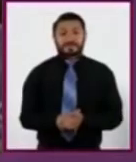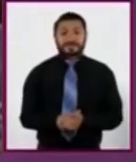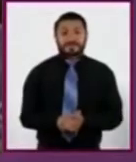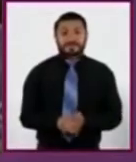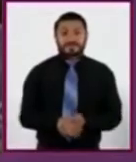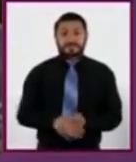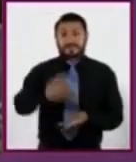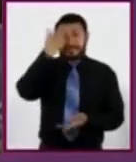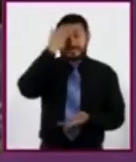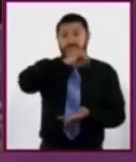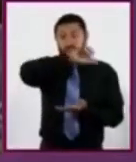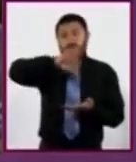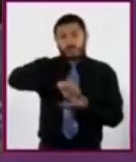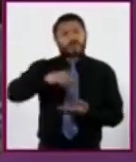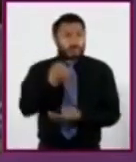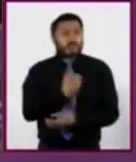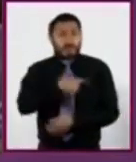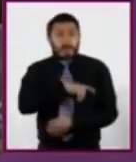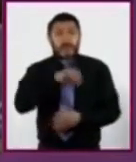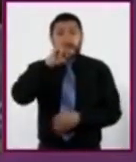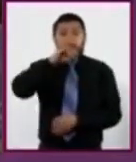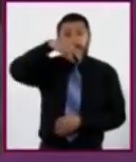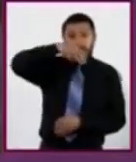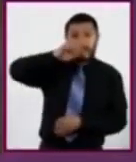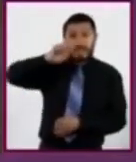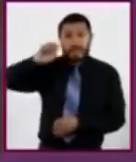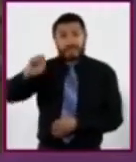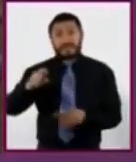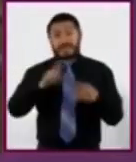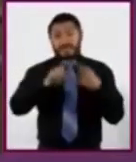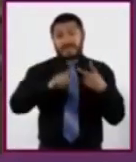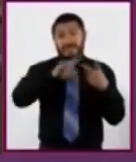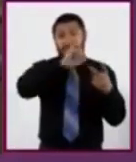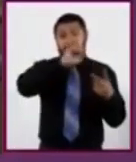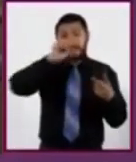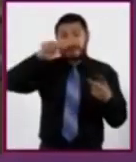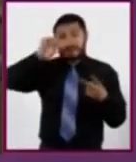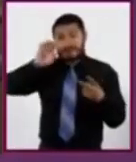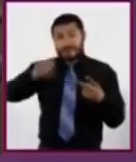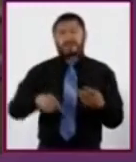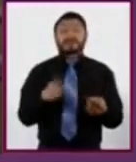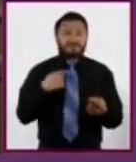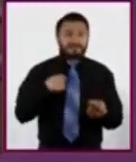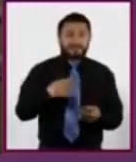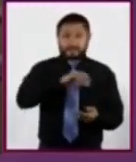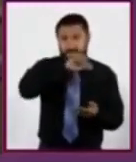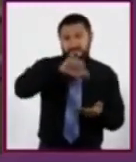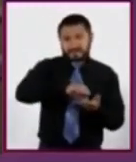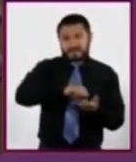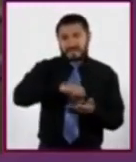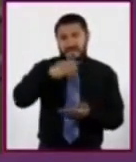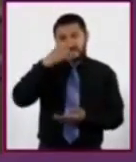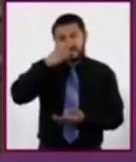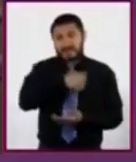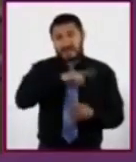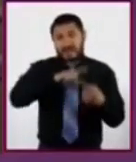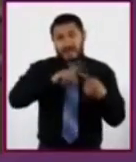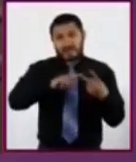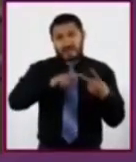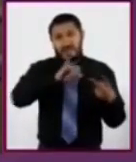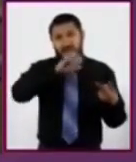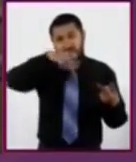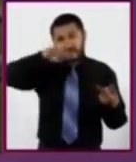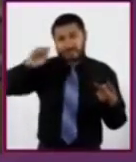Conozco el centro de salud, el IMSS y el INSTE. Conozco el centro de salud, el IMSS y el INSTE. Y en mi